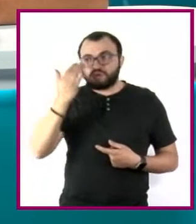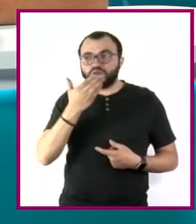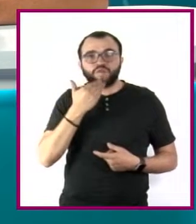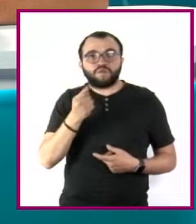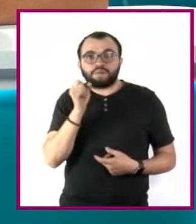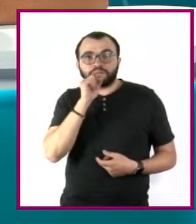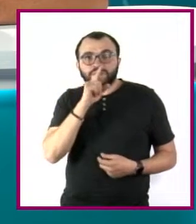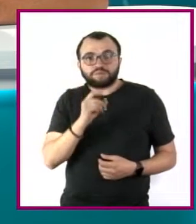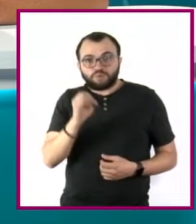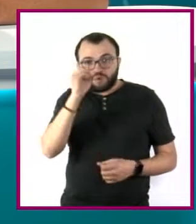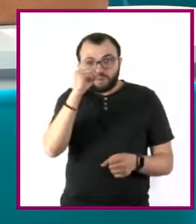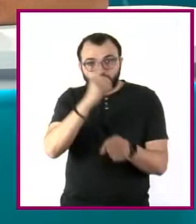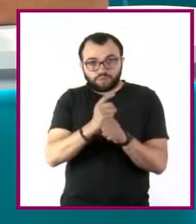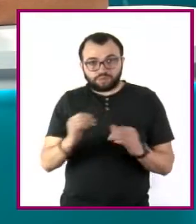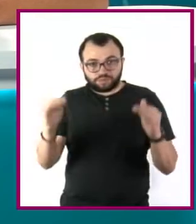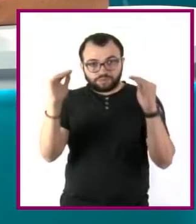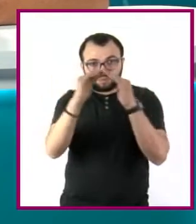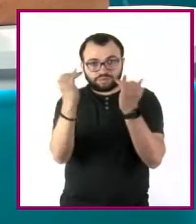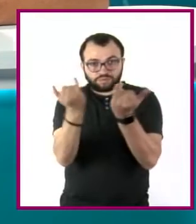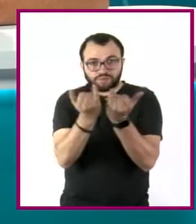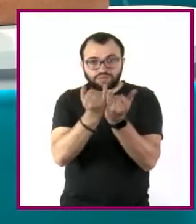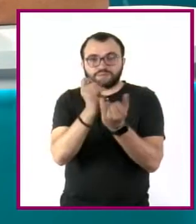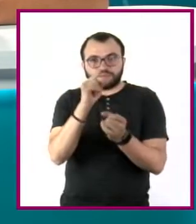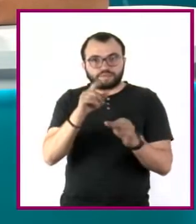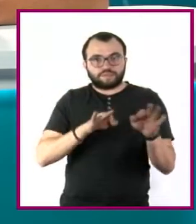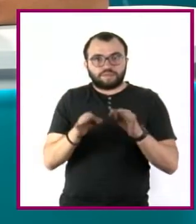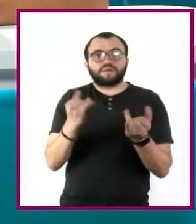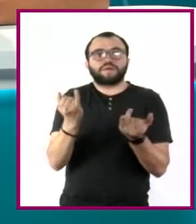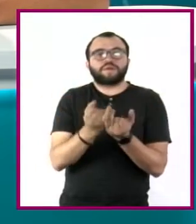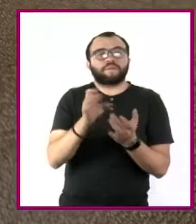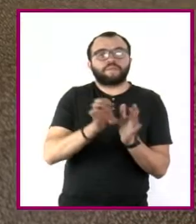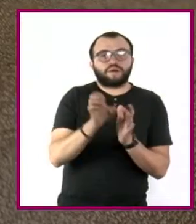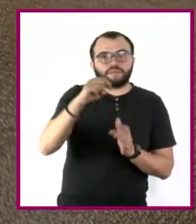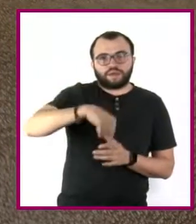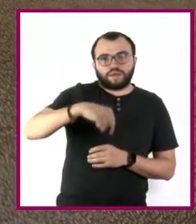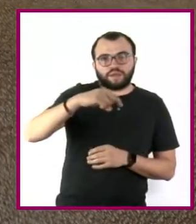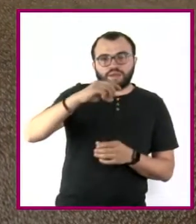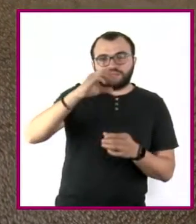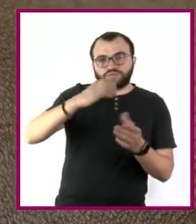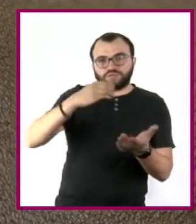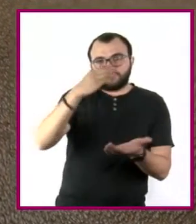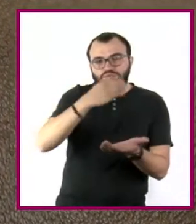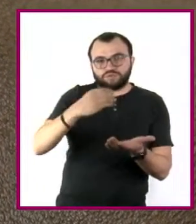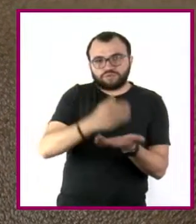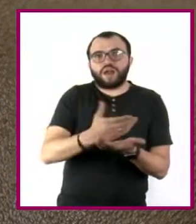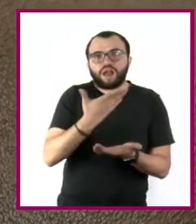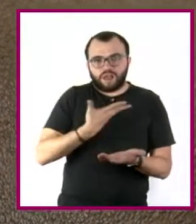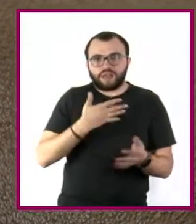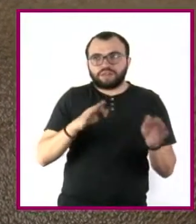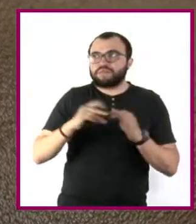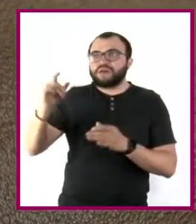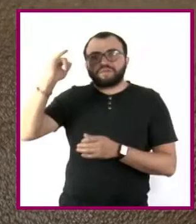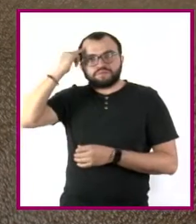mismas oportunidades de obtener trabajo en comparación con las personas no indígenas. También el estudio muestra que poco más del 50% de los